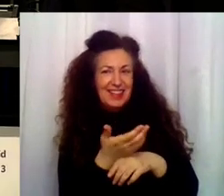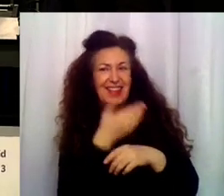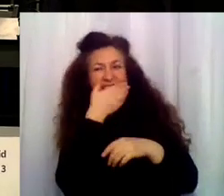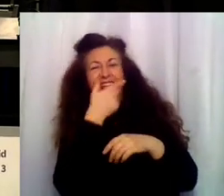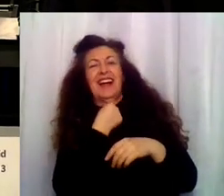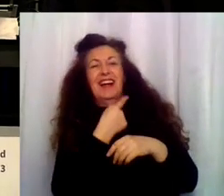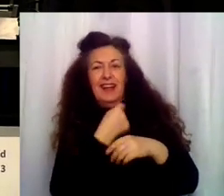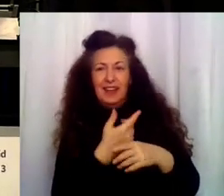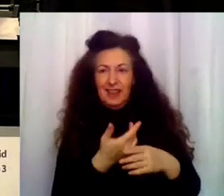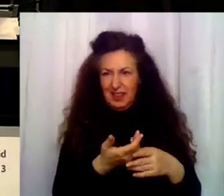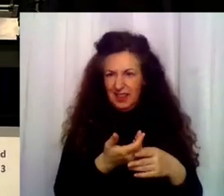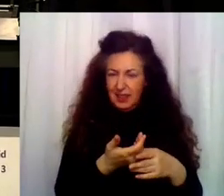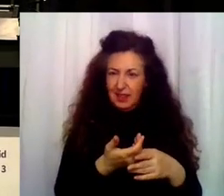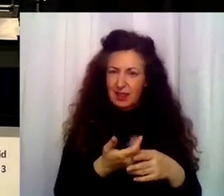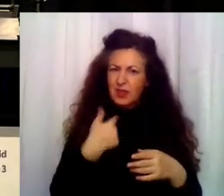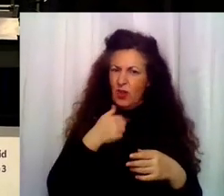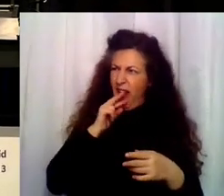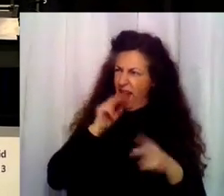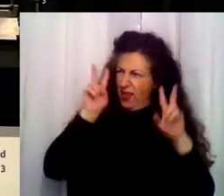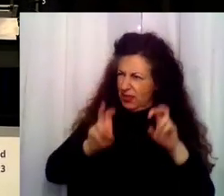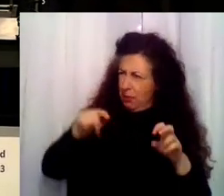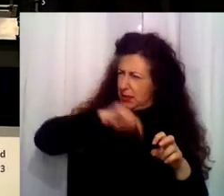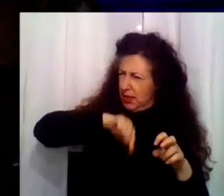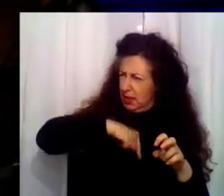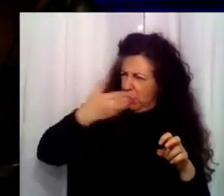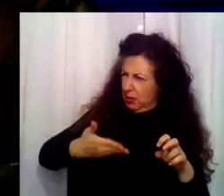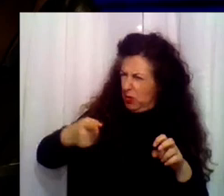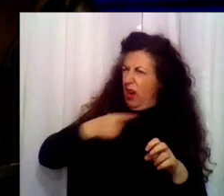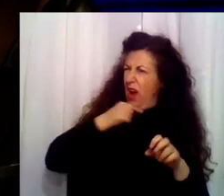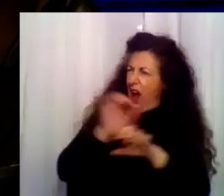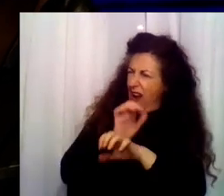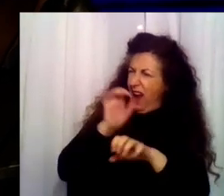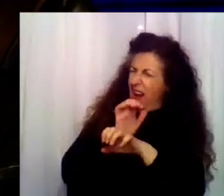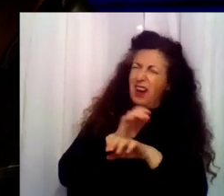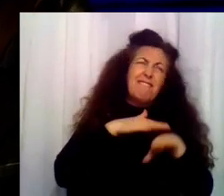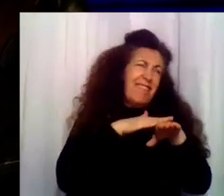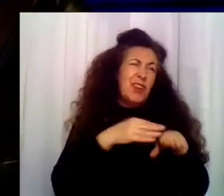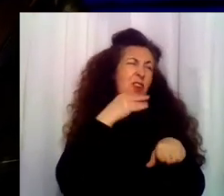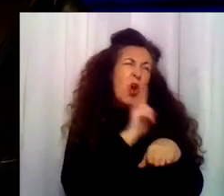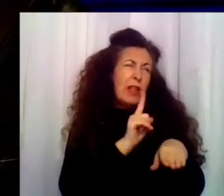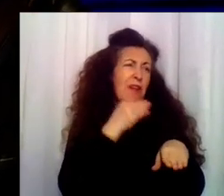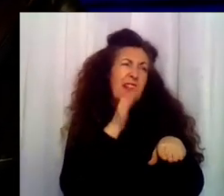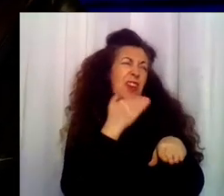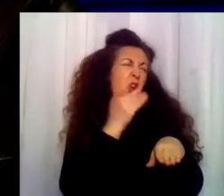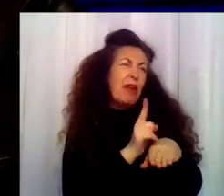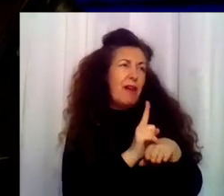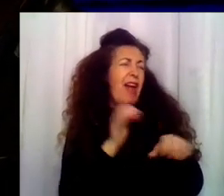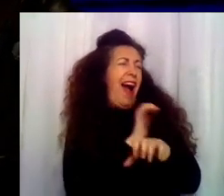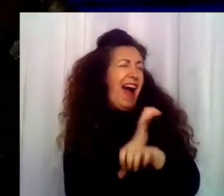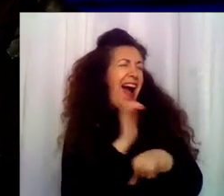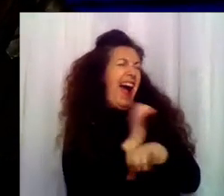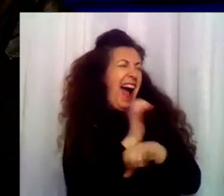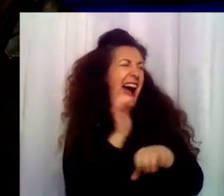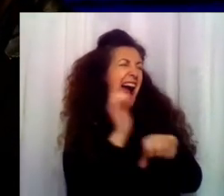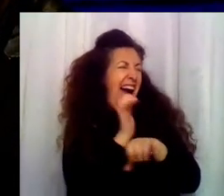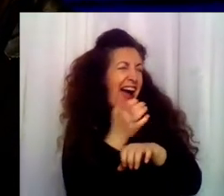Para una vez que te hablo de sentimientos, joder. No, no te enfades, no te enfades. Es que todo esto es tan... tan... ¿Cómo es esa